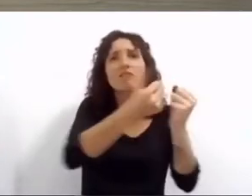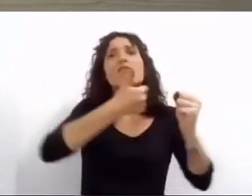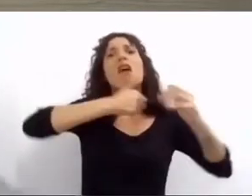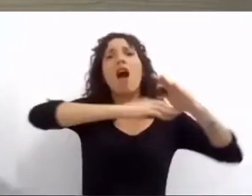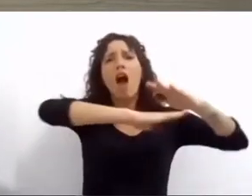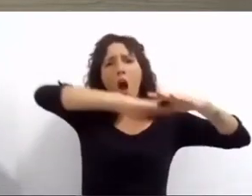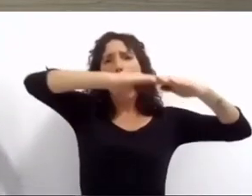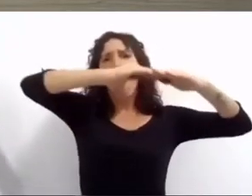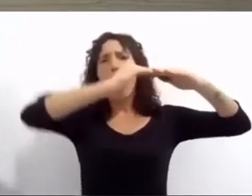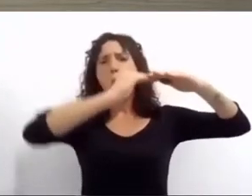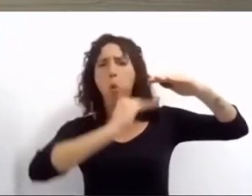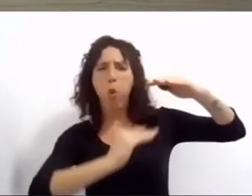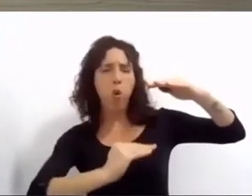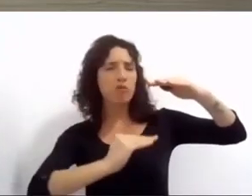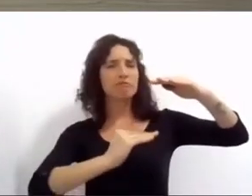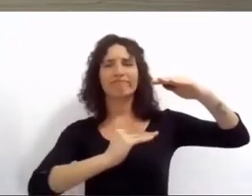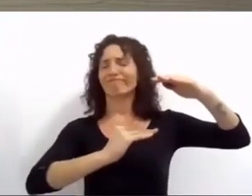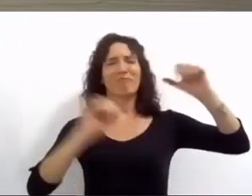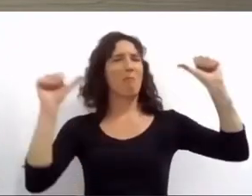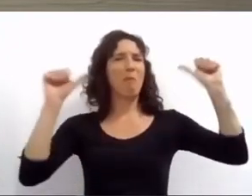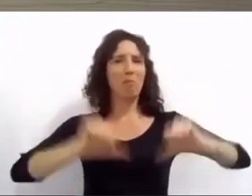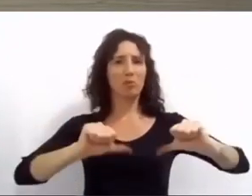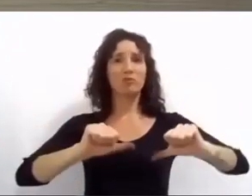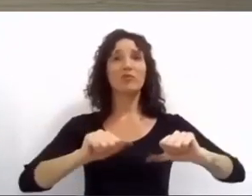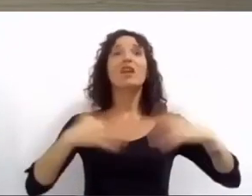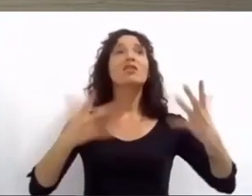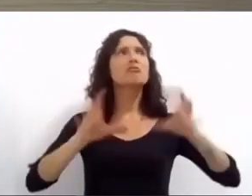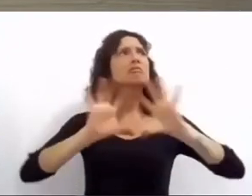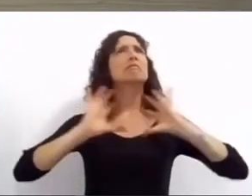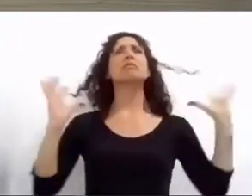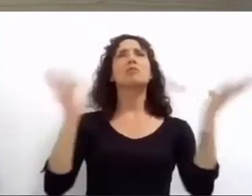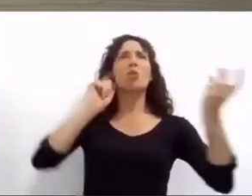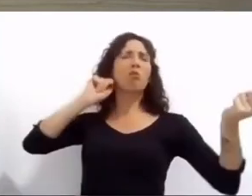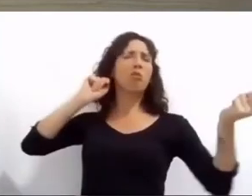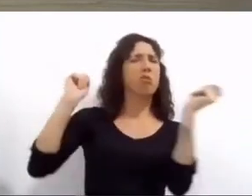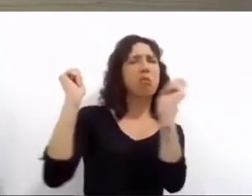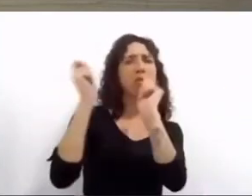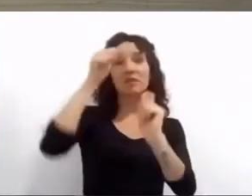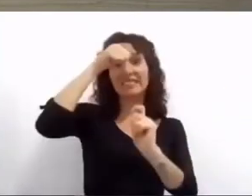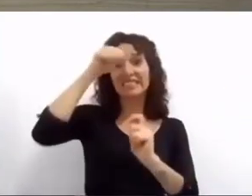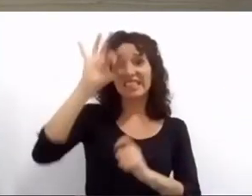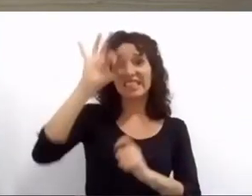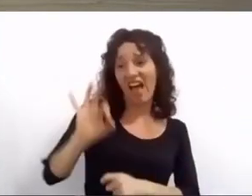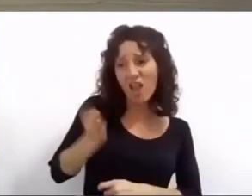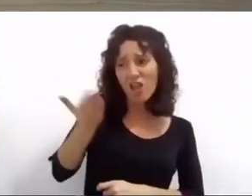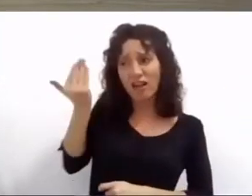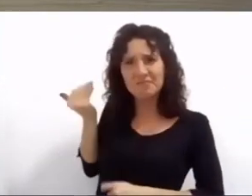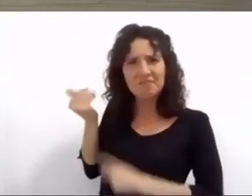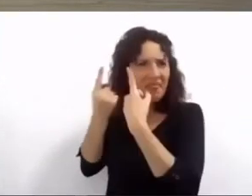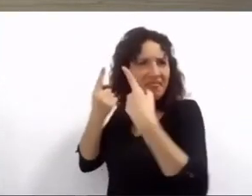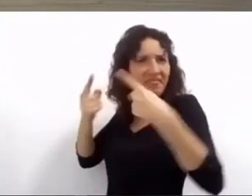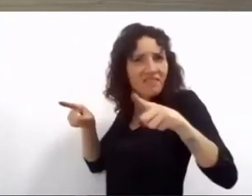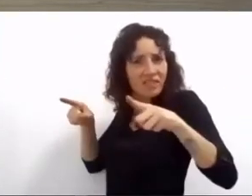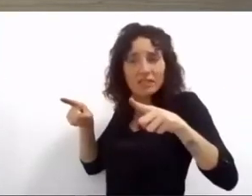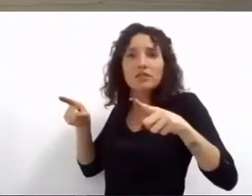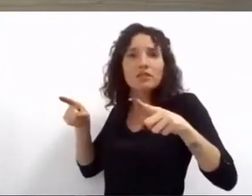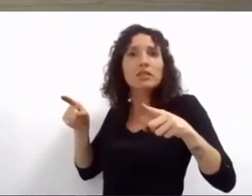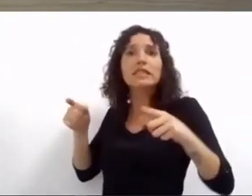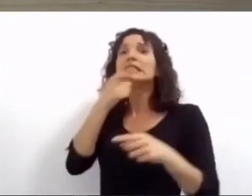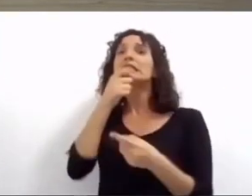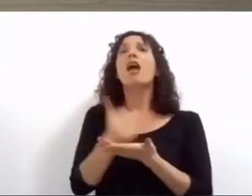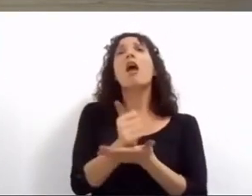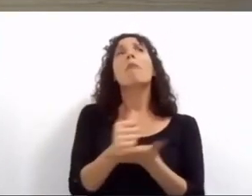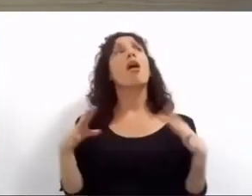el cambio climático está llevándonos a situaciones que hace 60 años no vivíamos no podemos esperar 10 años